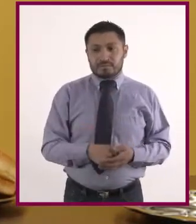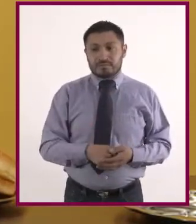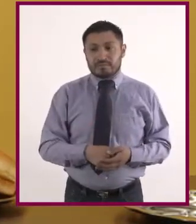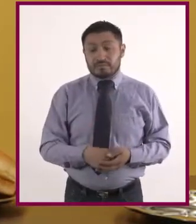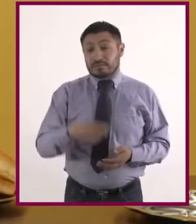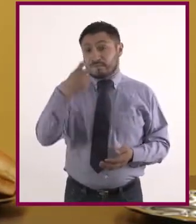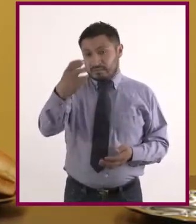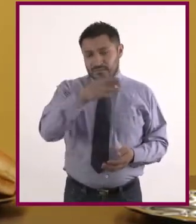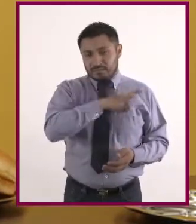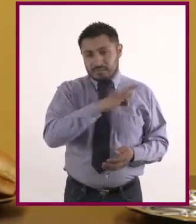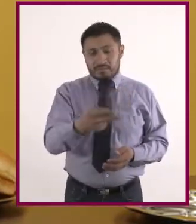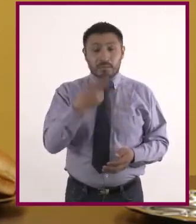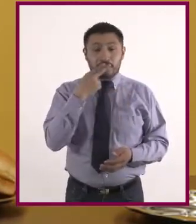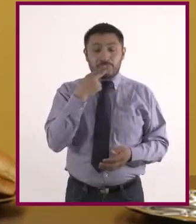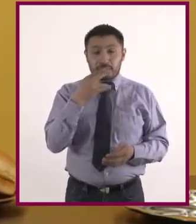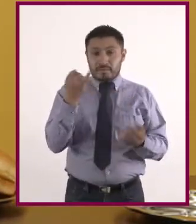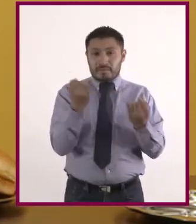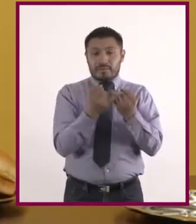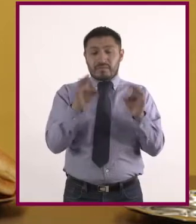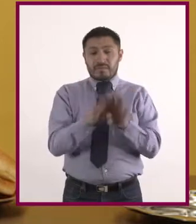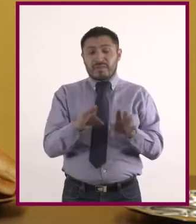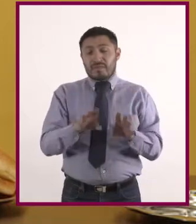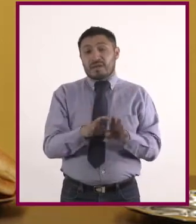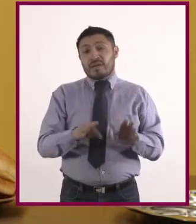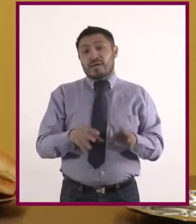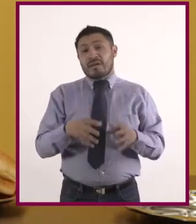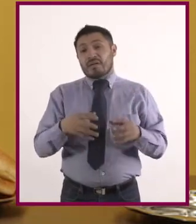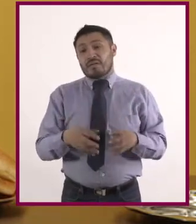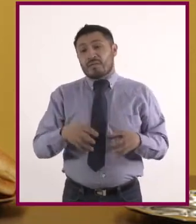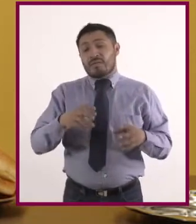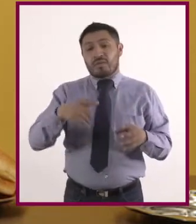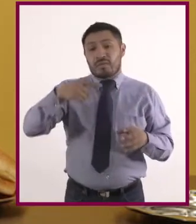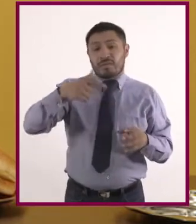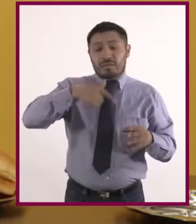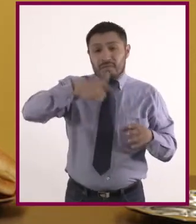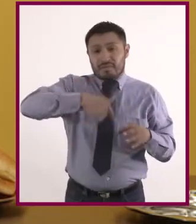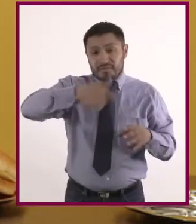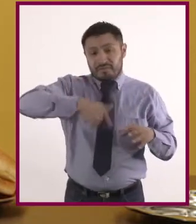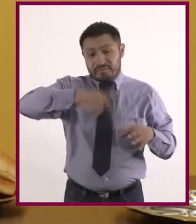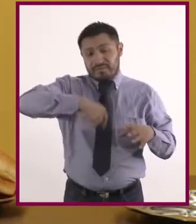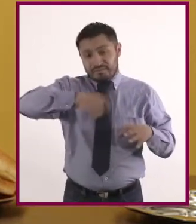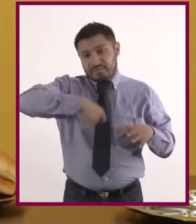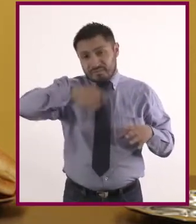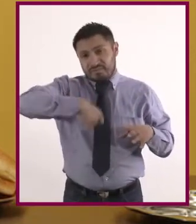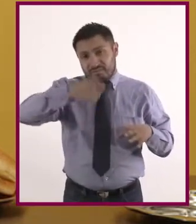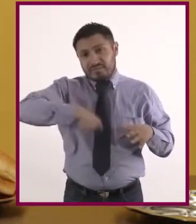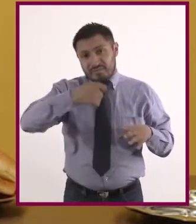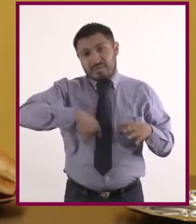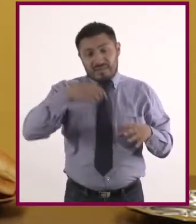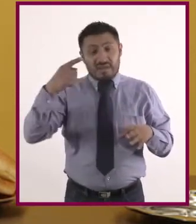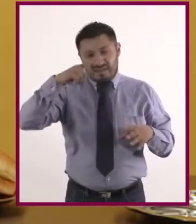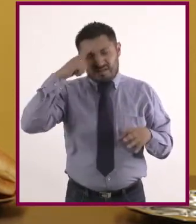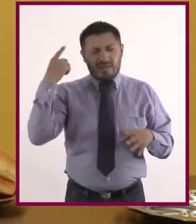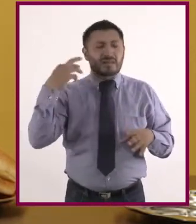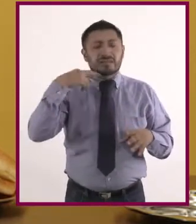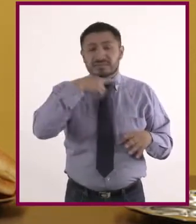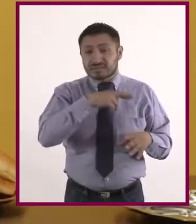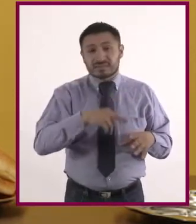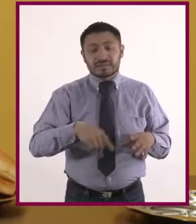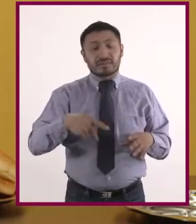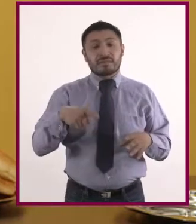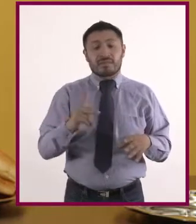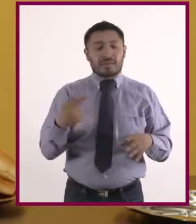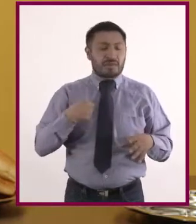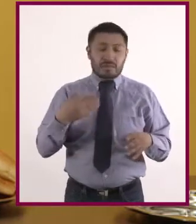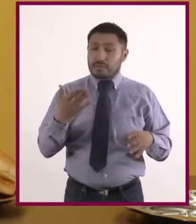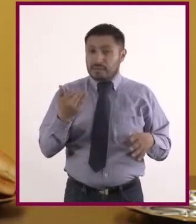De esto nos podremos apoyar también con un procesador de alimentos o estas licuadoras manuales. Sería un proceso un poquito más rápido. Sin embargo, ahorita yo no cuento